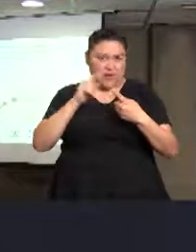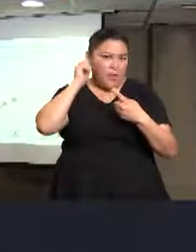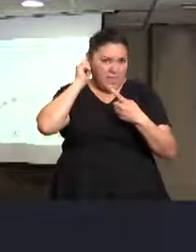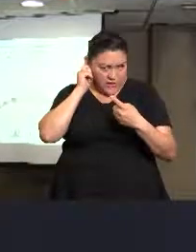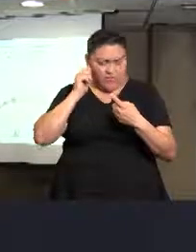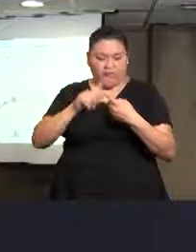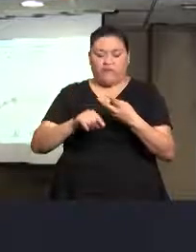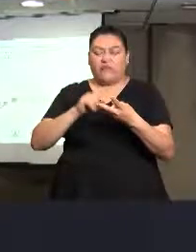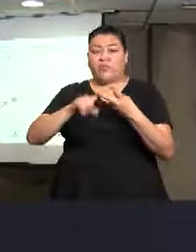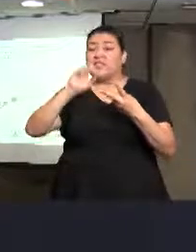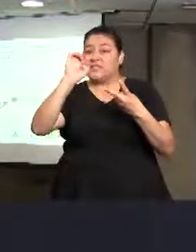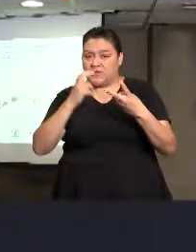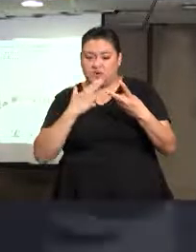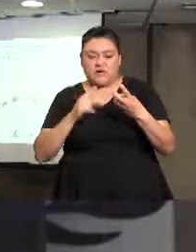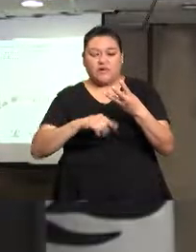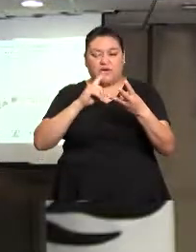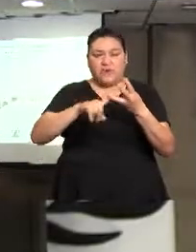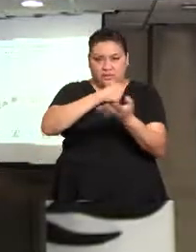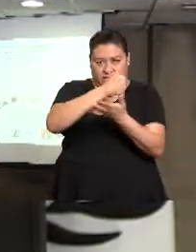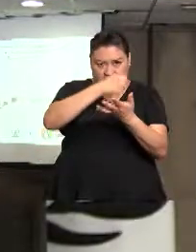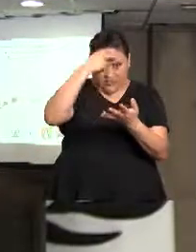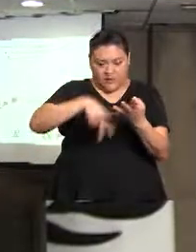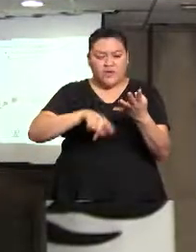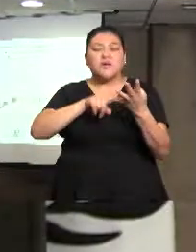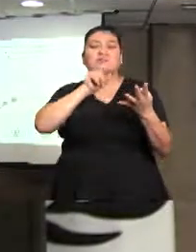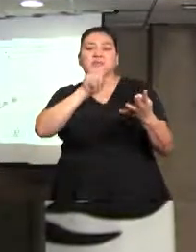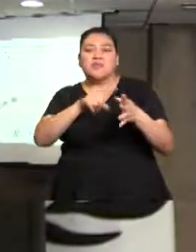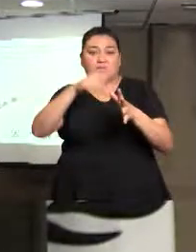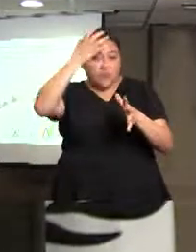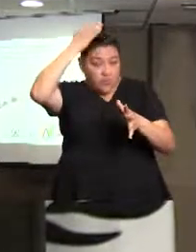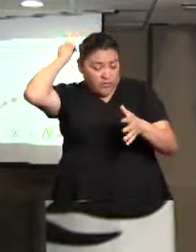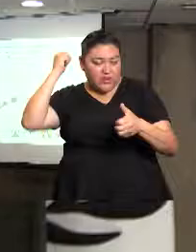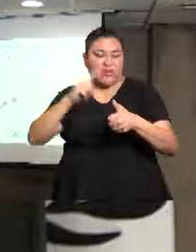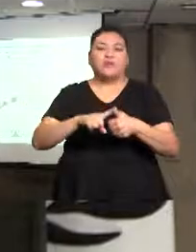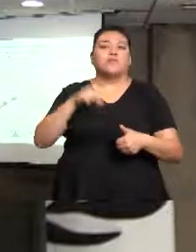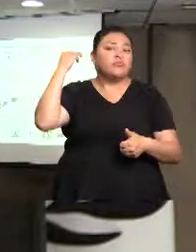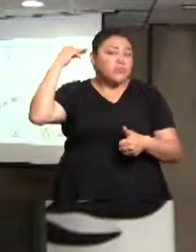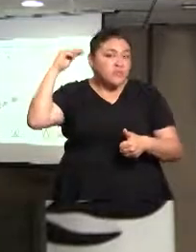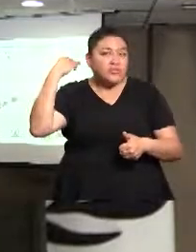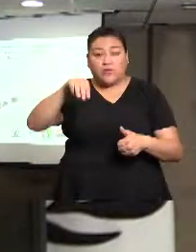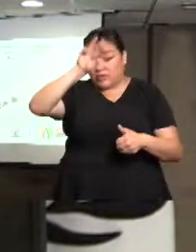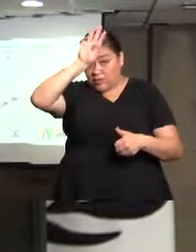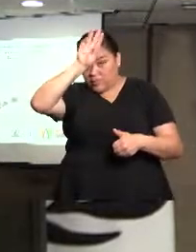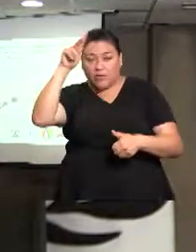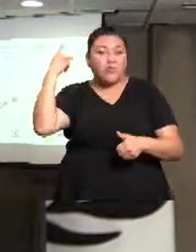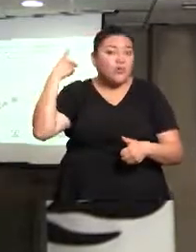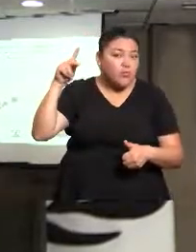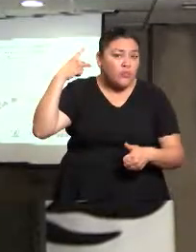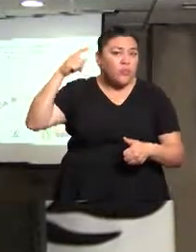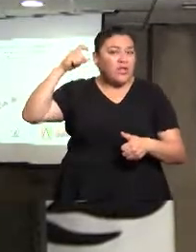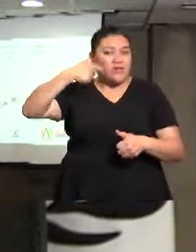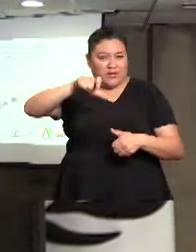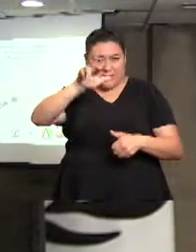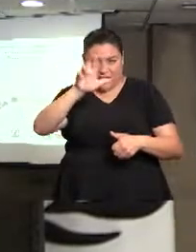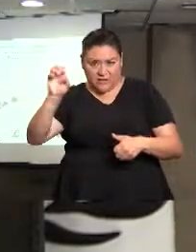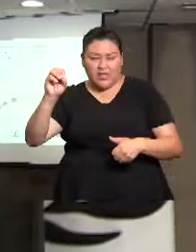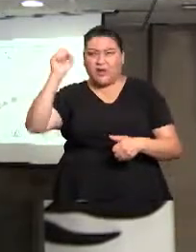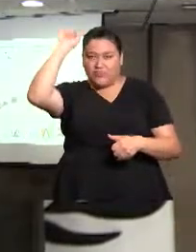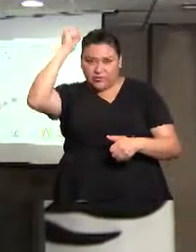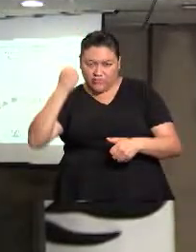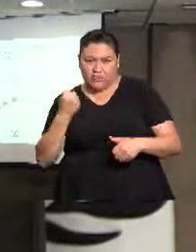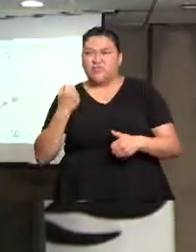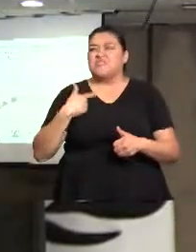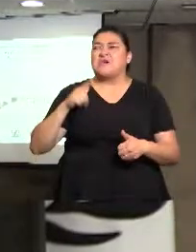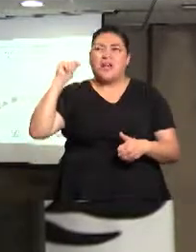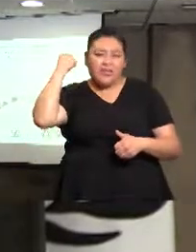Norte y Sur, Chihuahua, Ciudad de México, Hidalgo, Jalisco, Morelos, Michoacán, Nuevo León, Puebla, Quintana Rosa, Luis Potosí, Sonora, Tabasco,